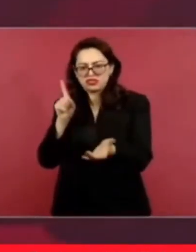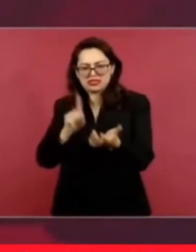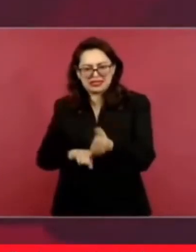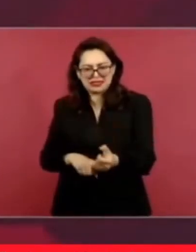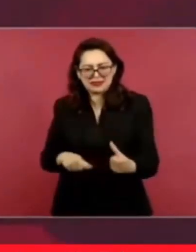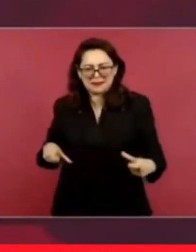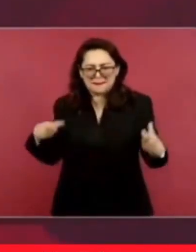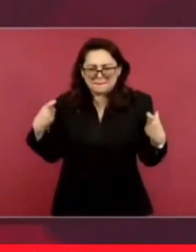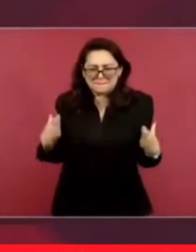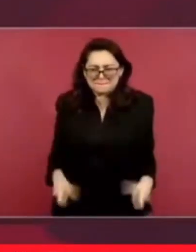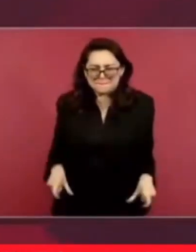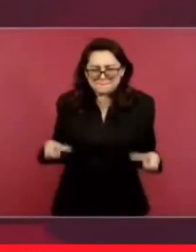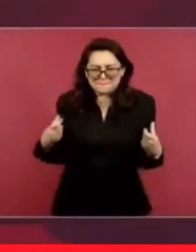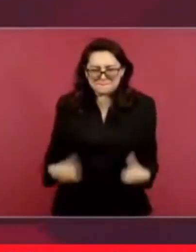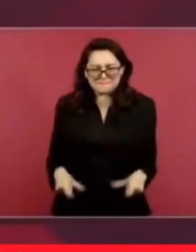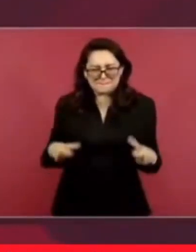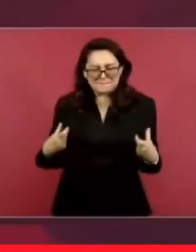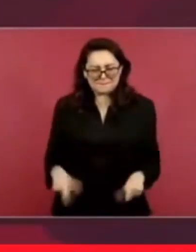con